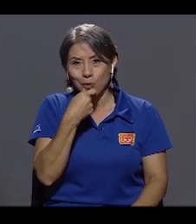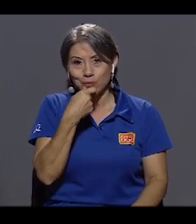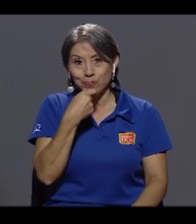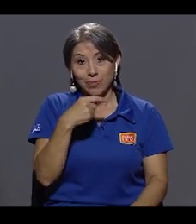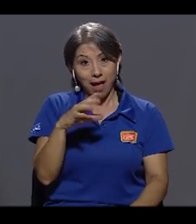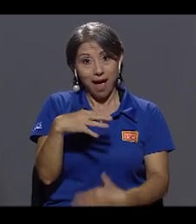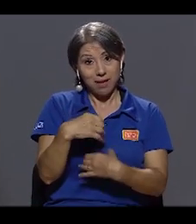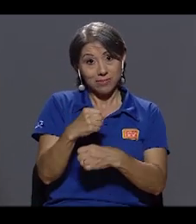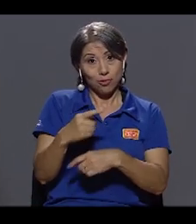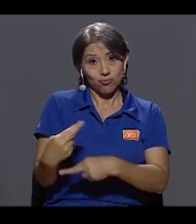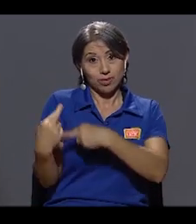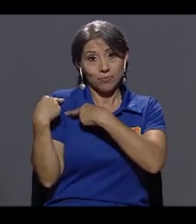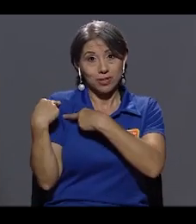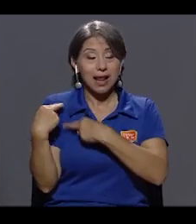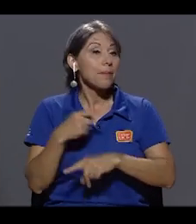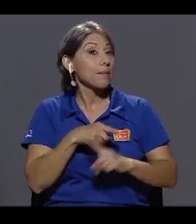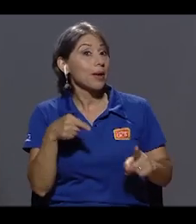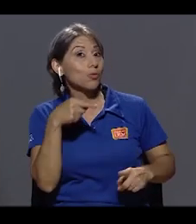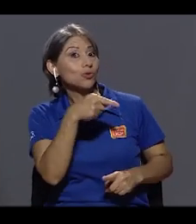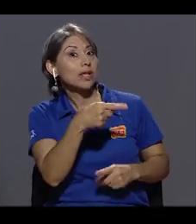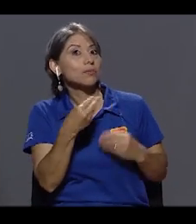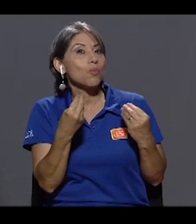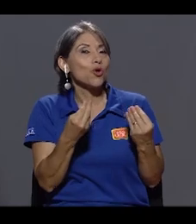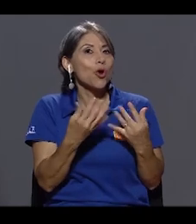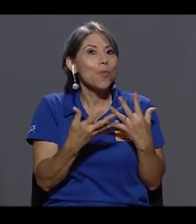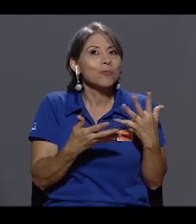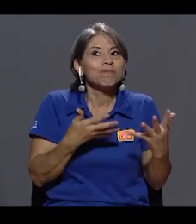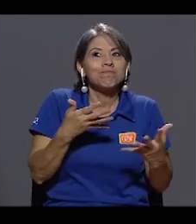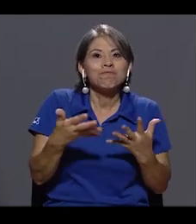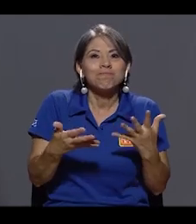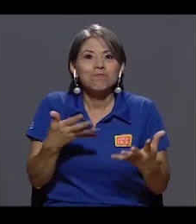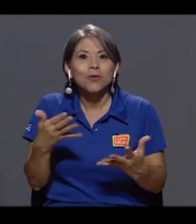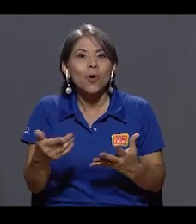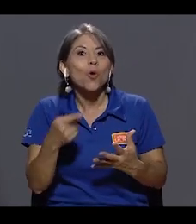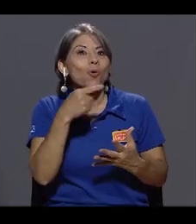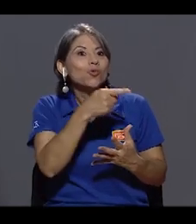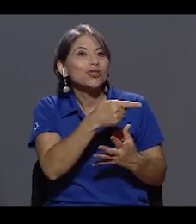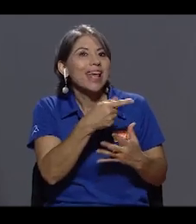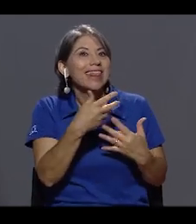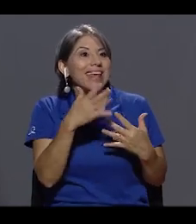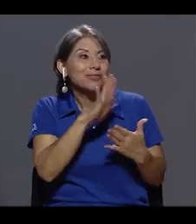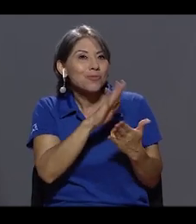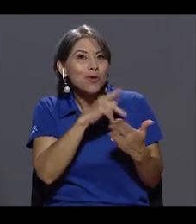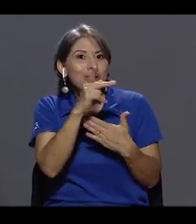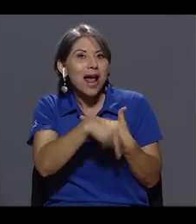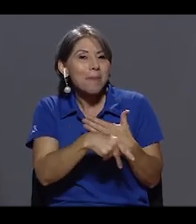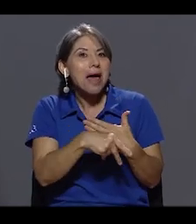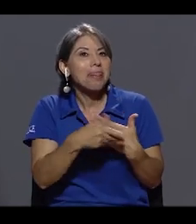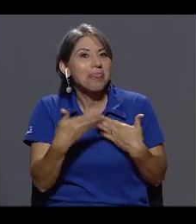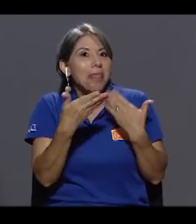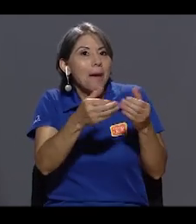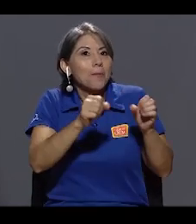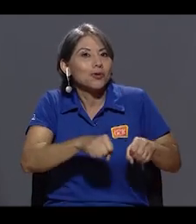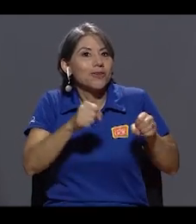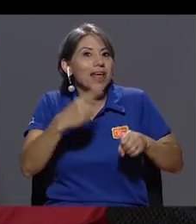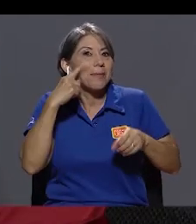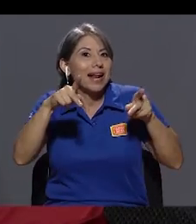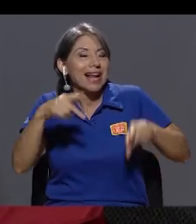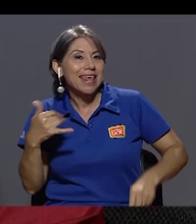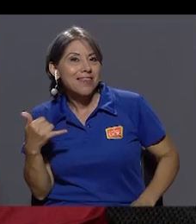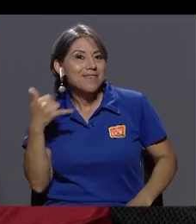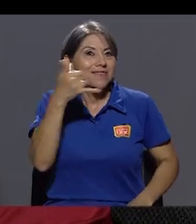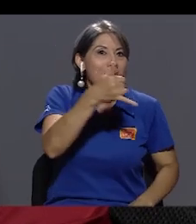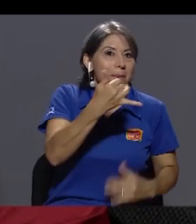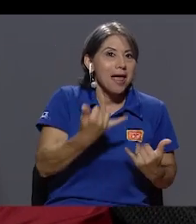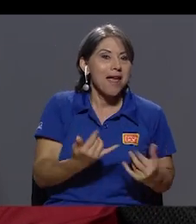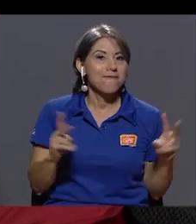Ahora, usted es muy atrevido. Usted abre la posibilidad de las llamadas. Exactamente. Eso es un riesgo. Es un